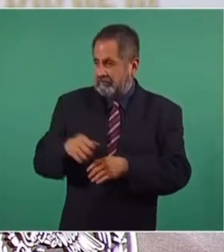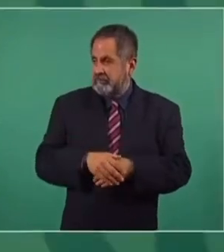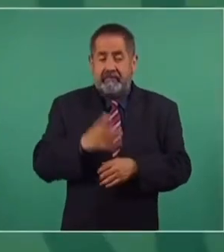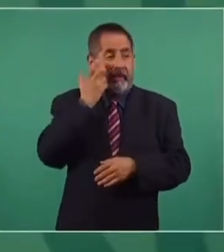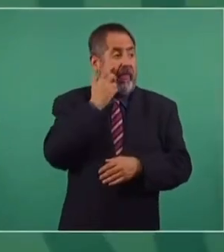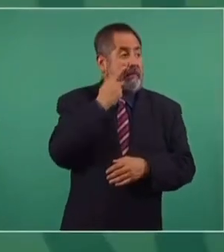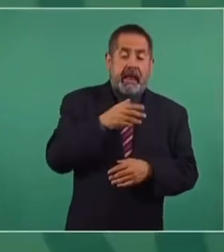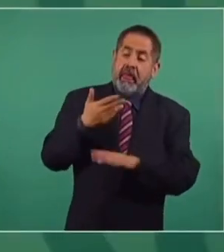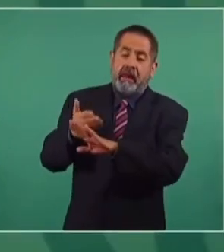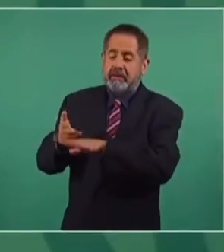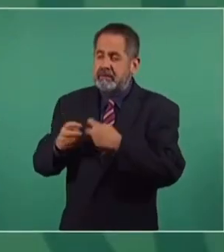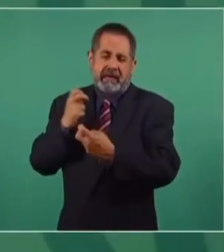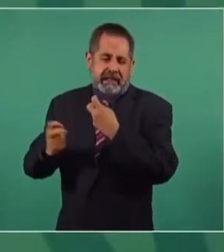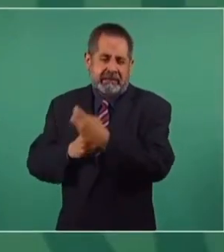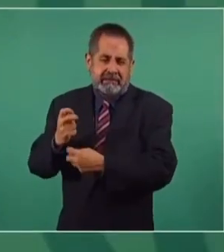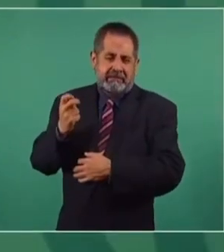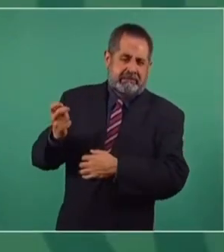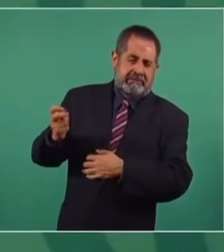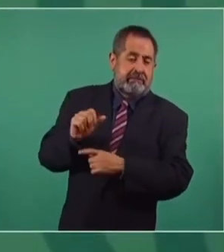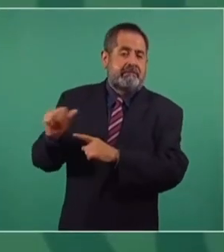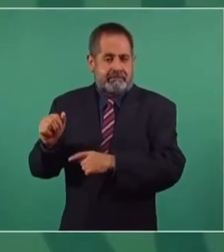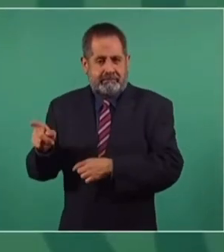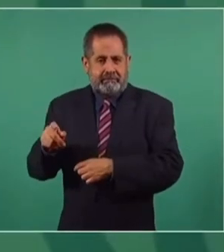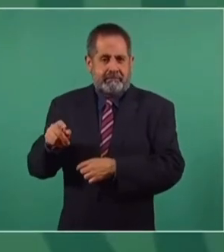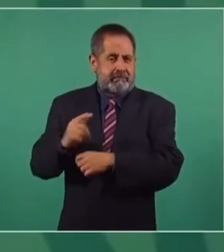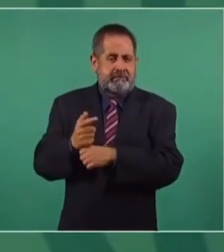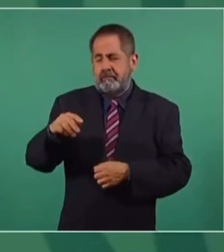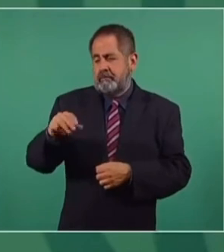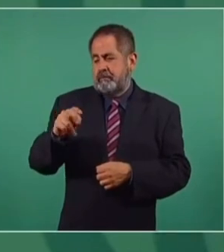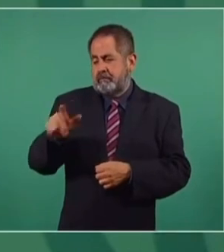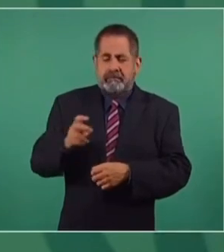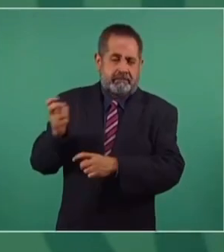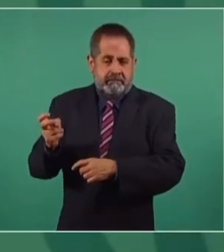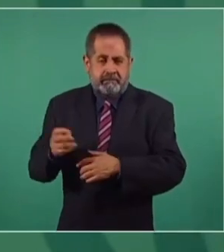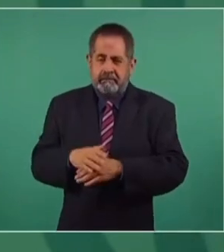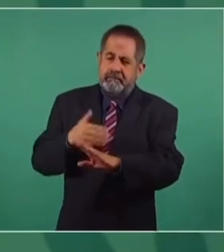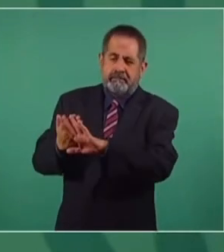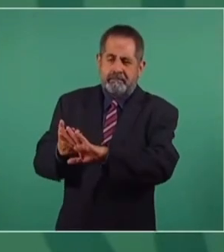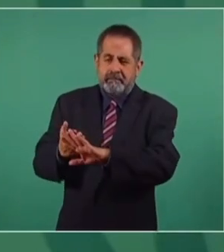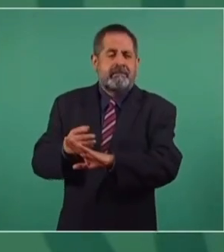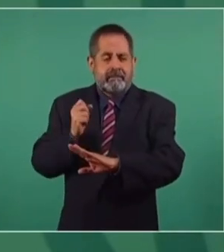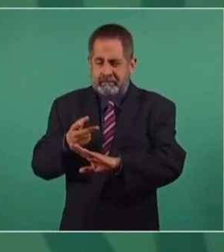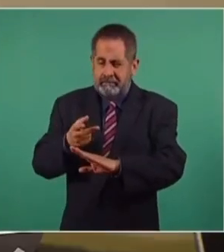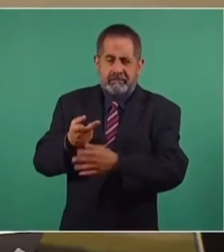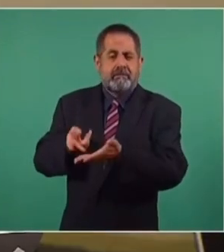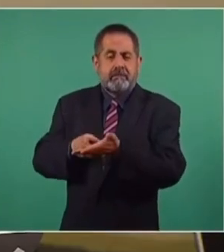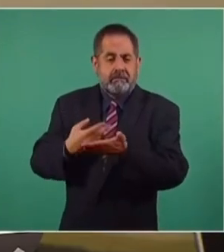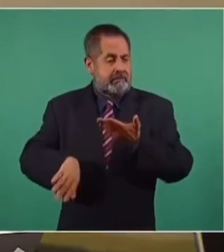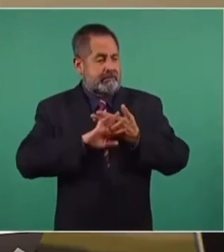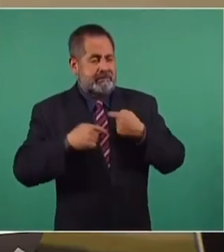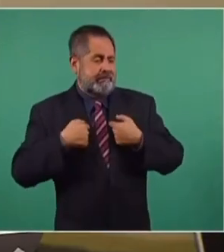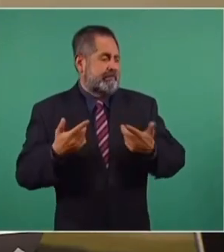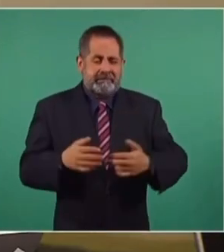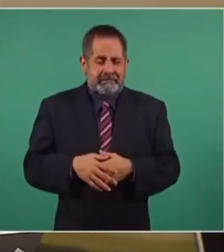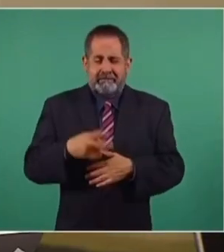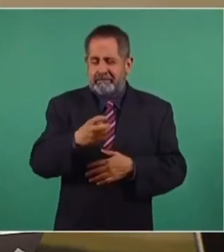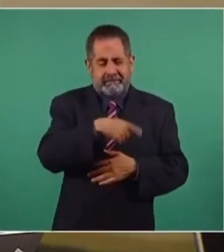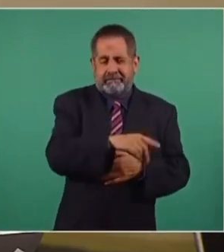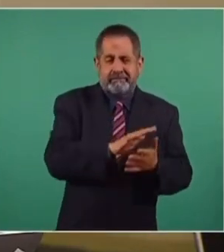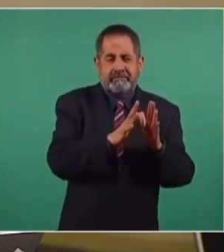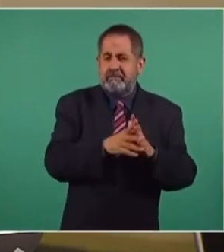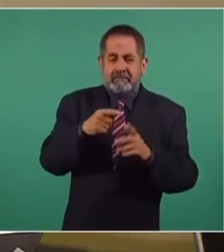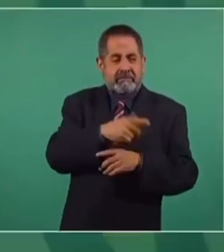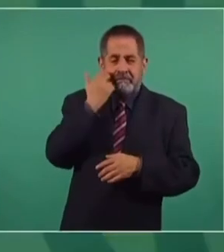expediente. Y no solo eso para afectar al licenciado Bartlett, sino para afectarnos a nosotros. Tiene que ver con